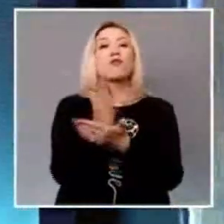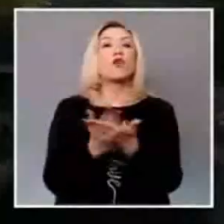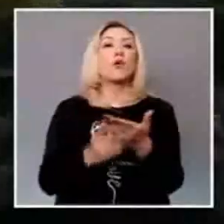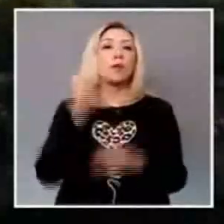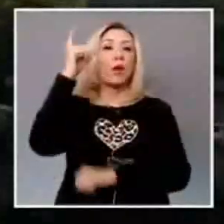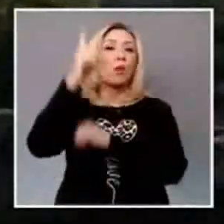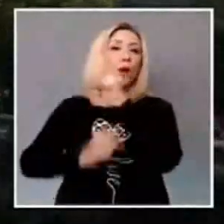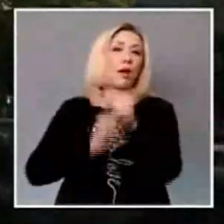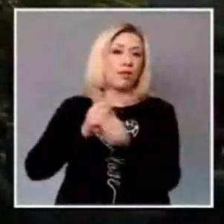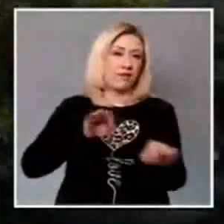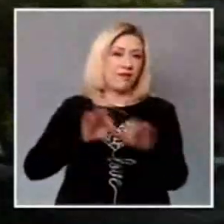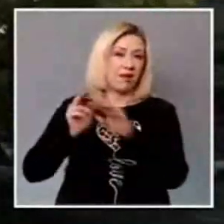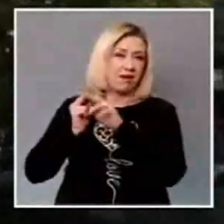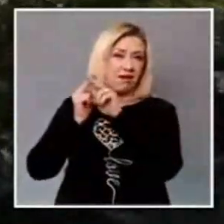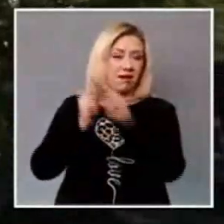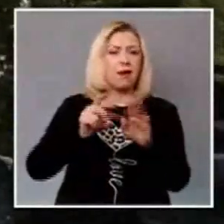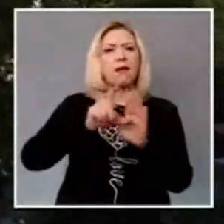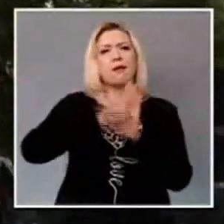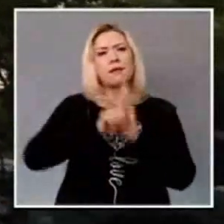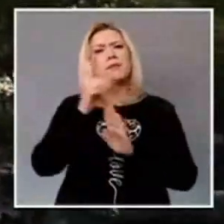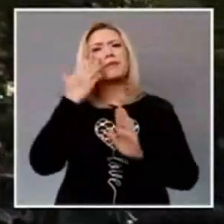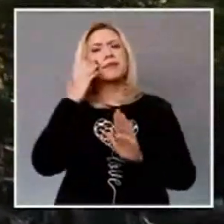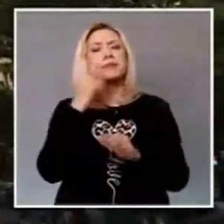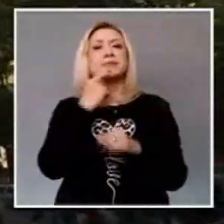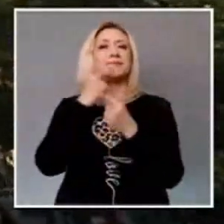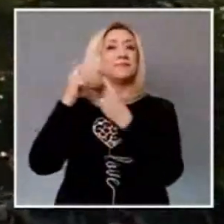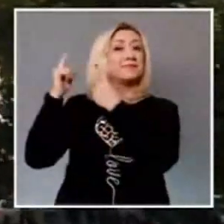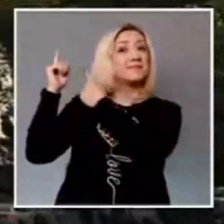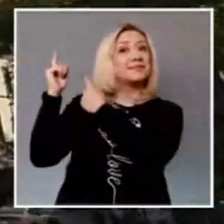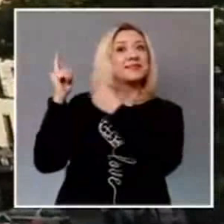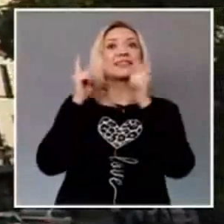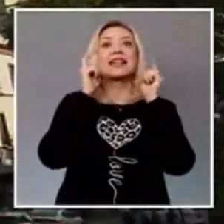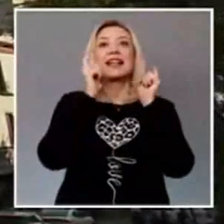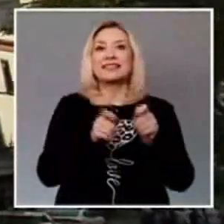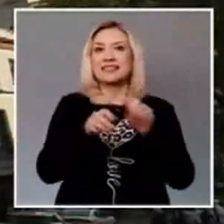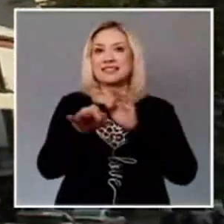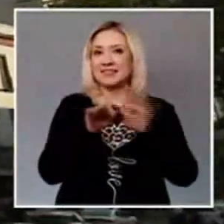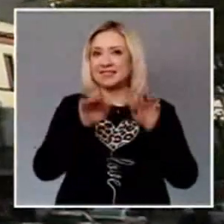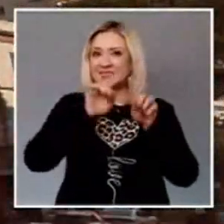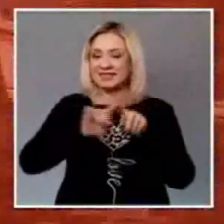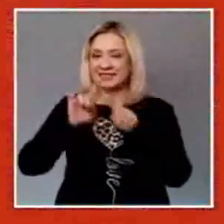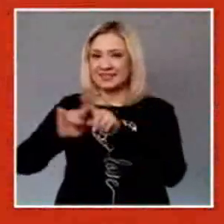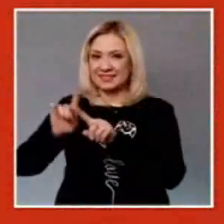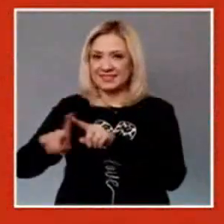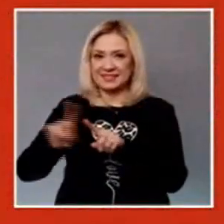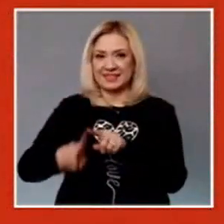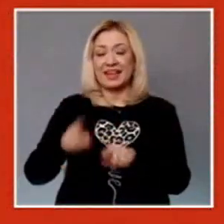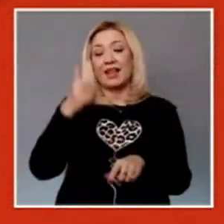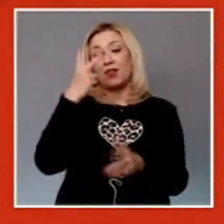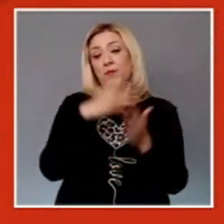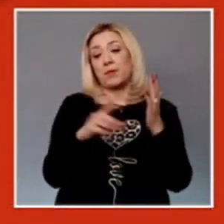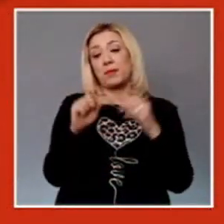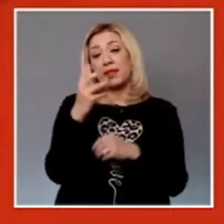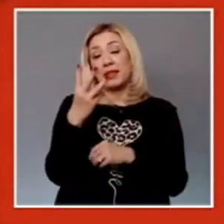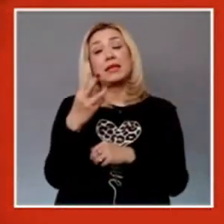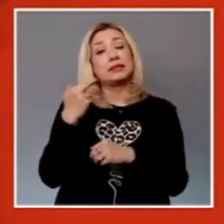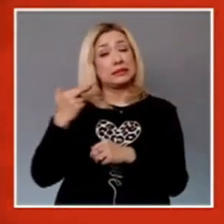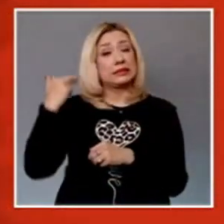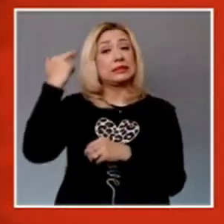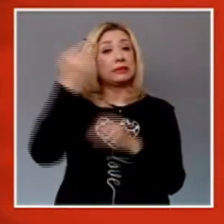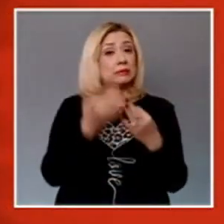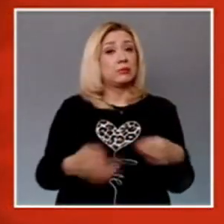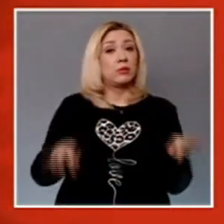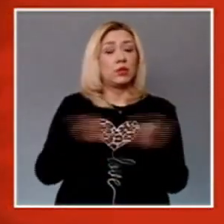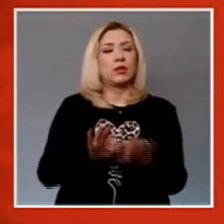destacó algunos logros en el año que está por concluir. Indicó que 2023 fue un año clave para proteger nuestras libertades y